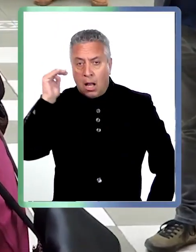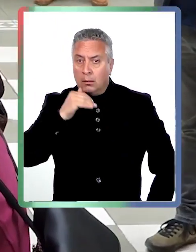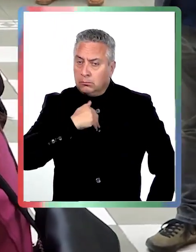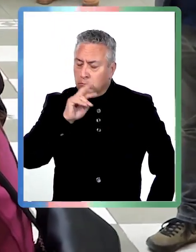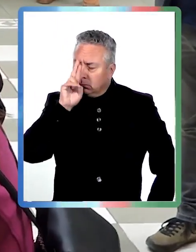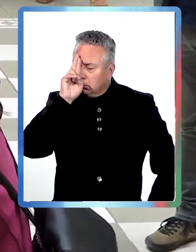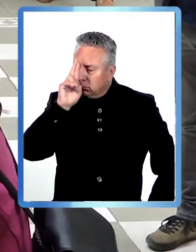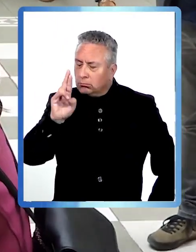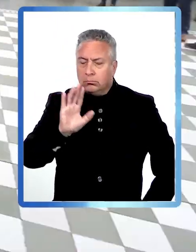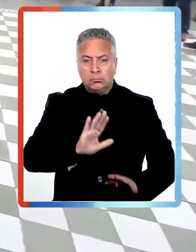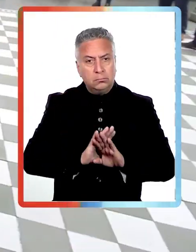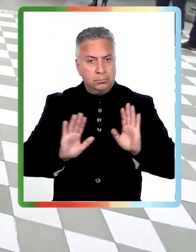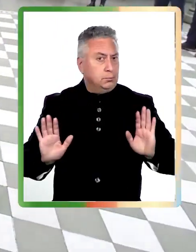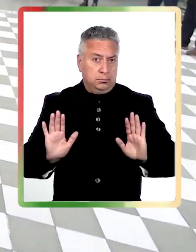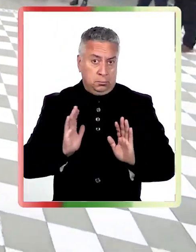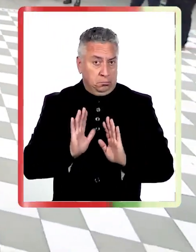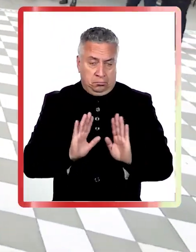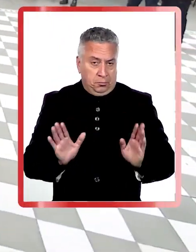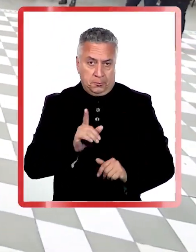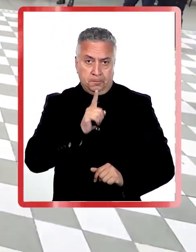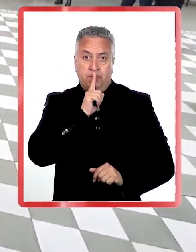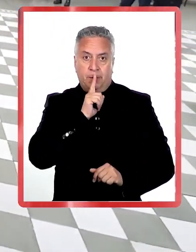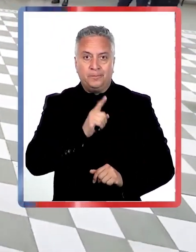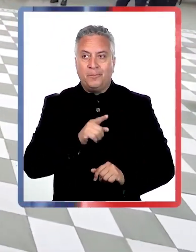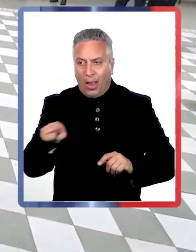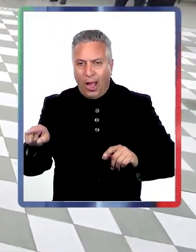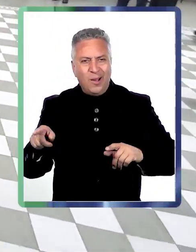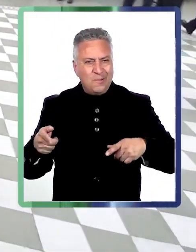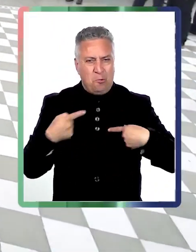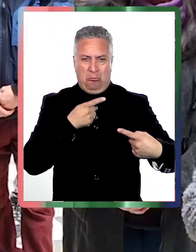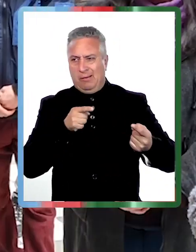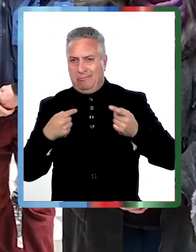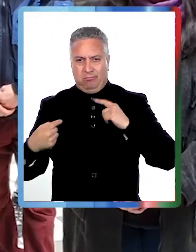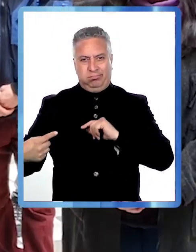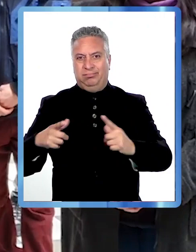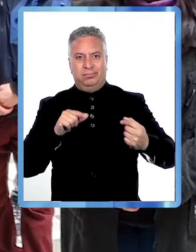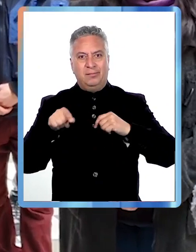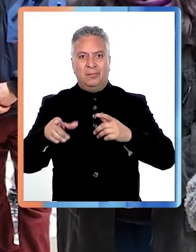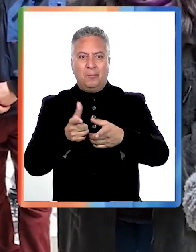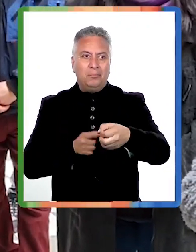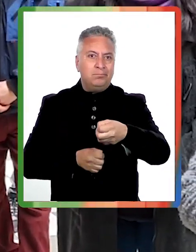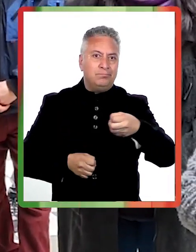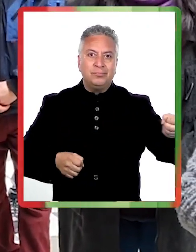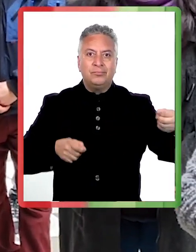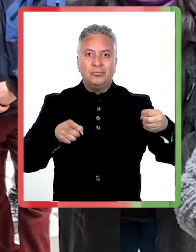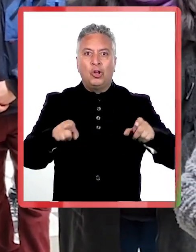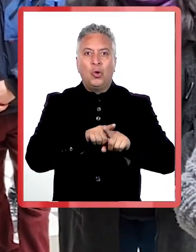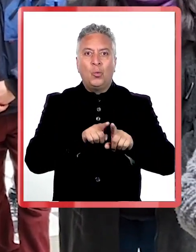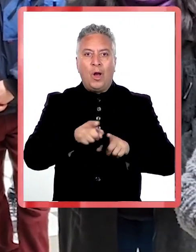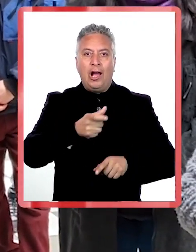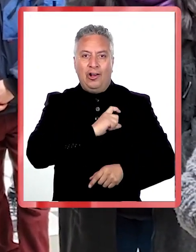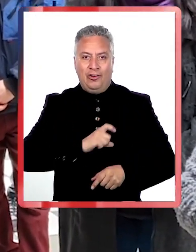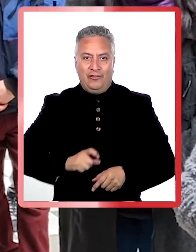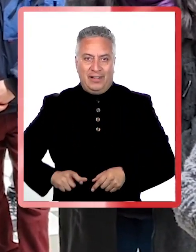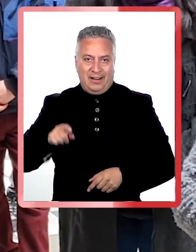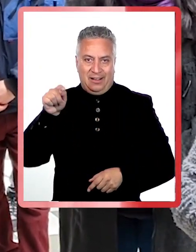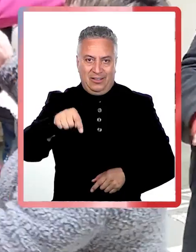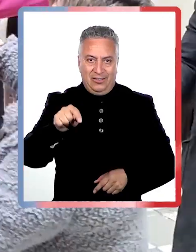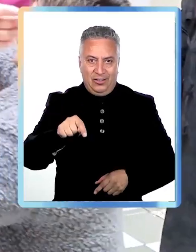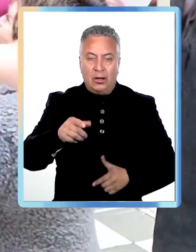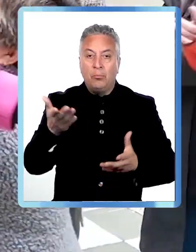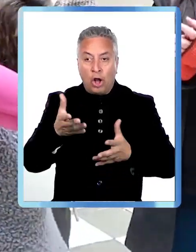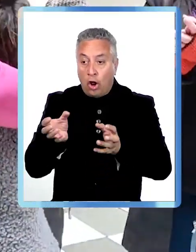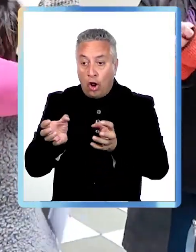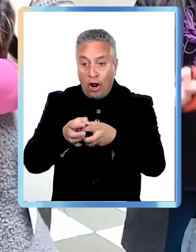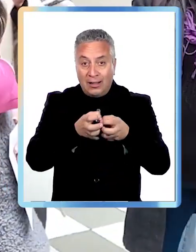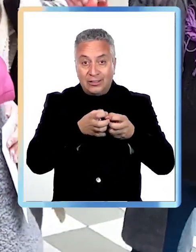controversia no dejó de estar presente en esta salida desde el gobierno provincial, porque organizaciones sociales lo atribuyen